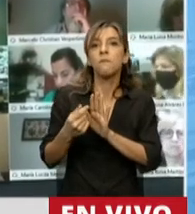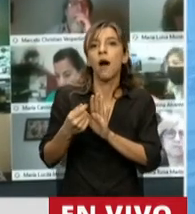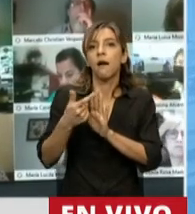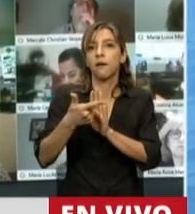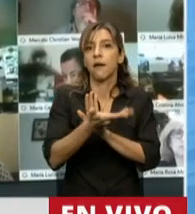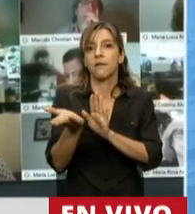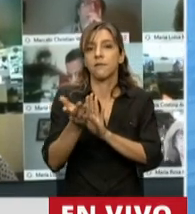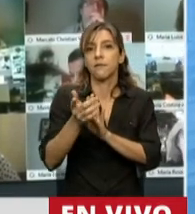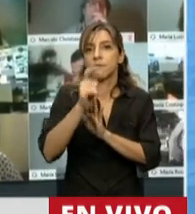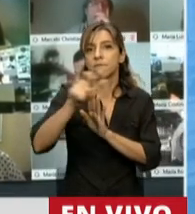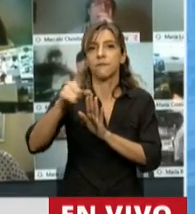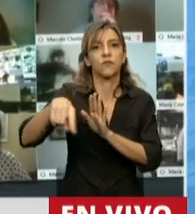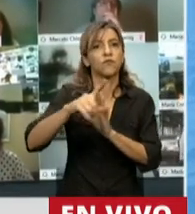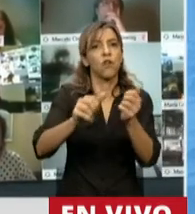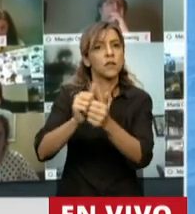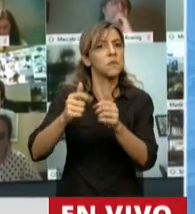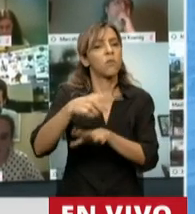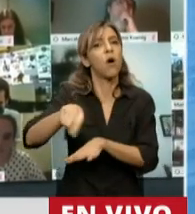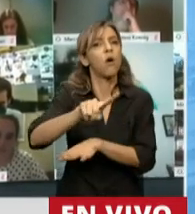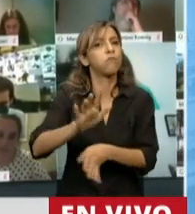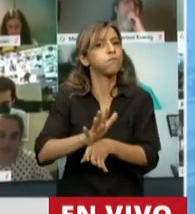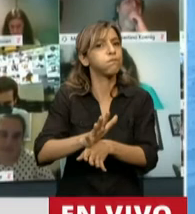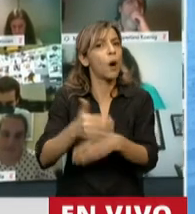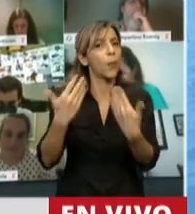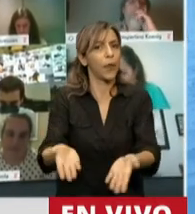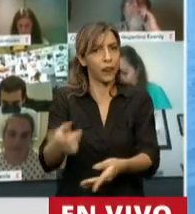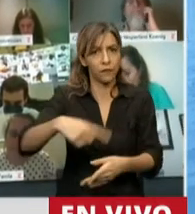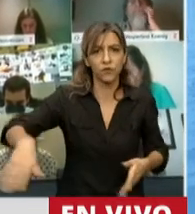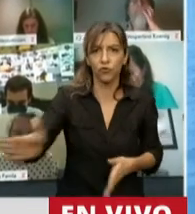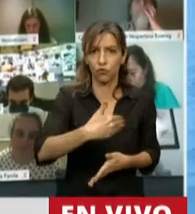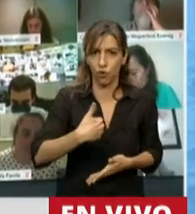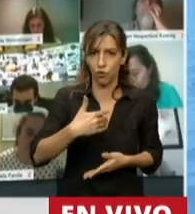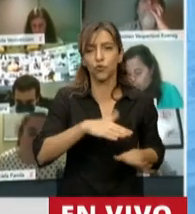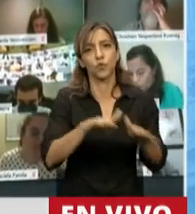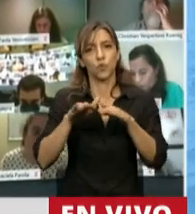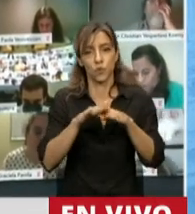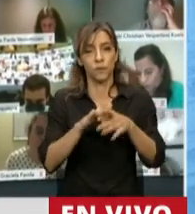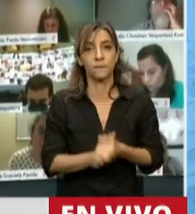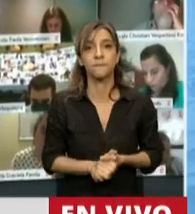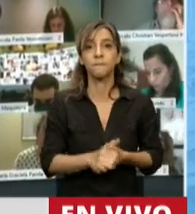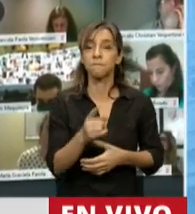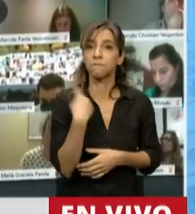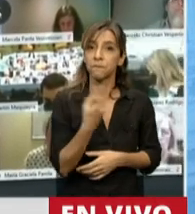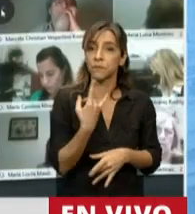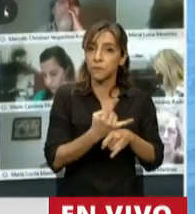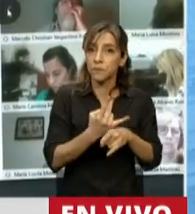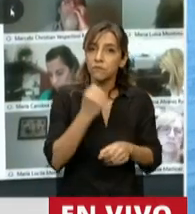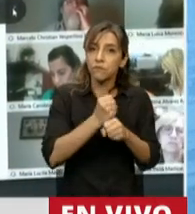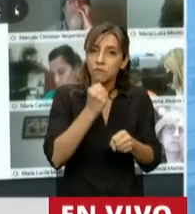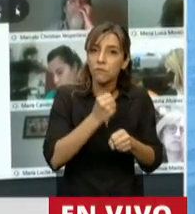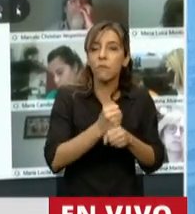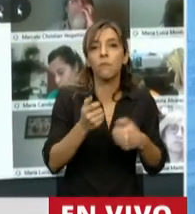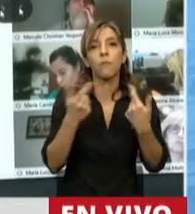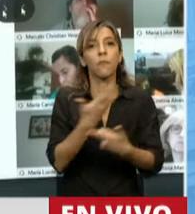satisfaga a todos. En la Cámara venimos trabajando, intentando ayudar al gobierno a